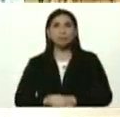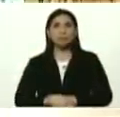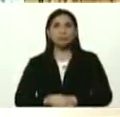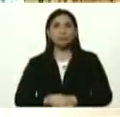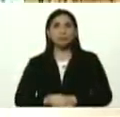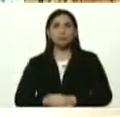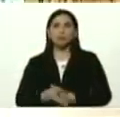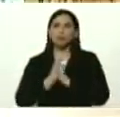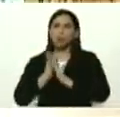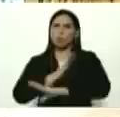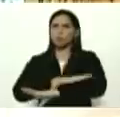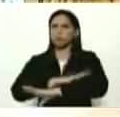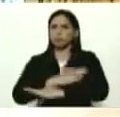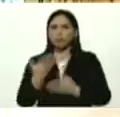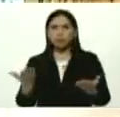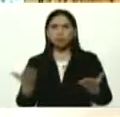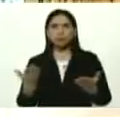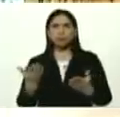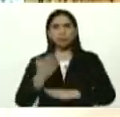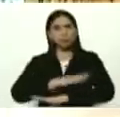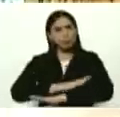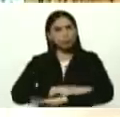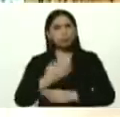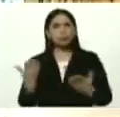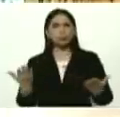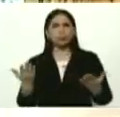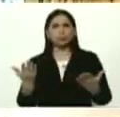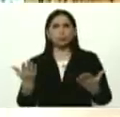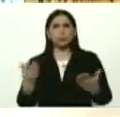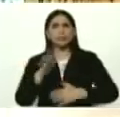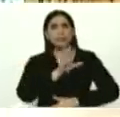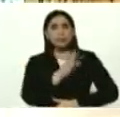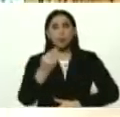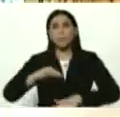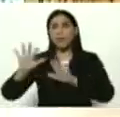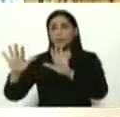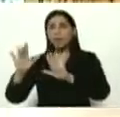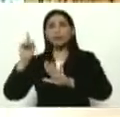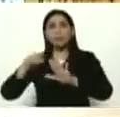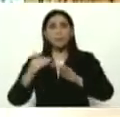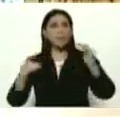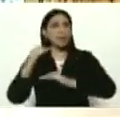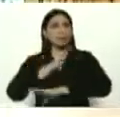Máxima disciplina. Máxima disciplina. Por eso habló el 5 más 10 y la máxima disciplina. Aristóbulo. bien. Gracias.